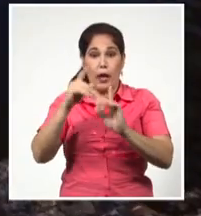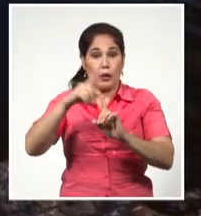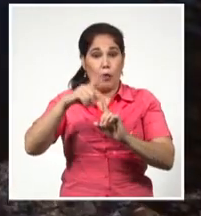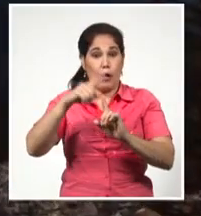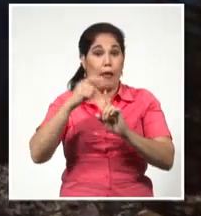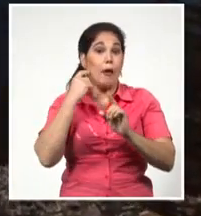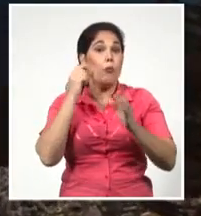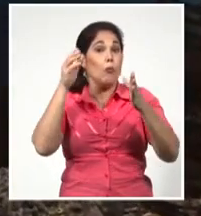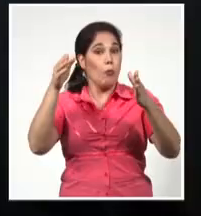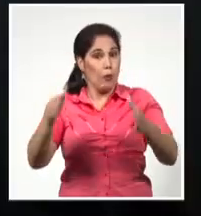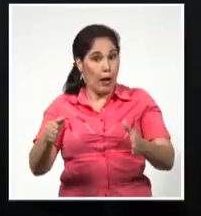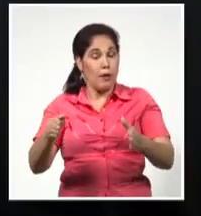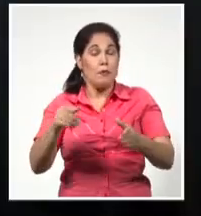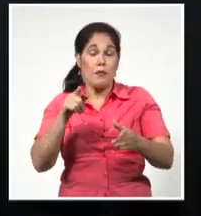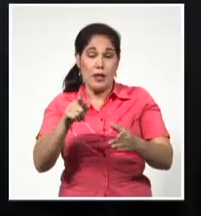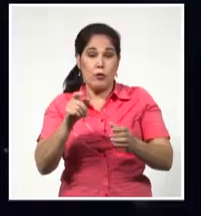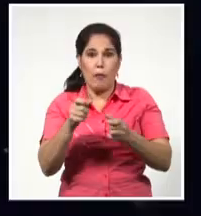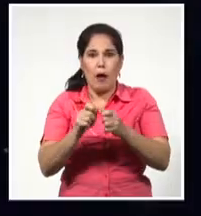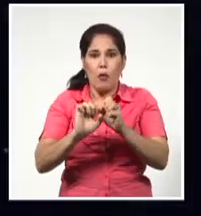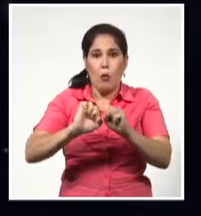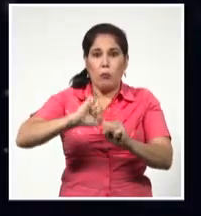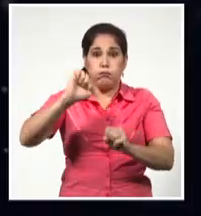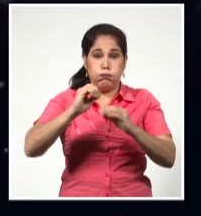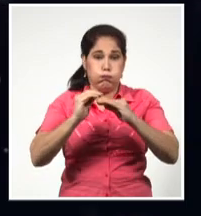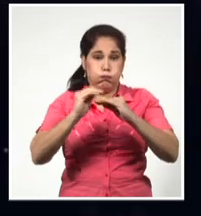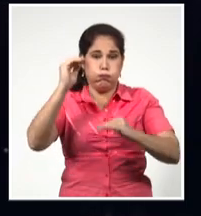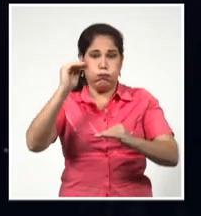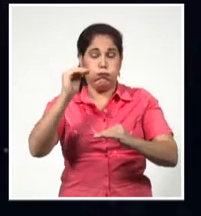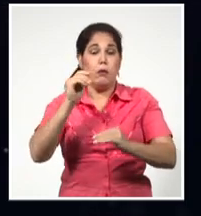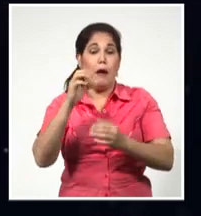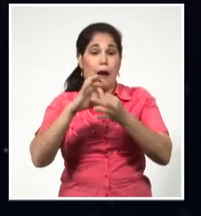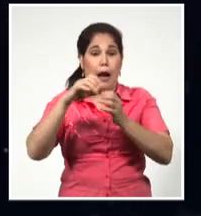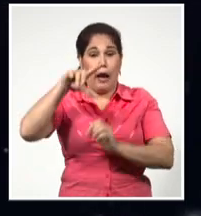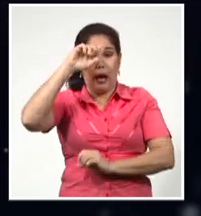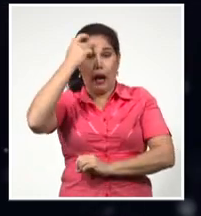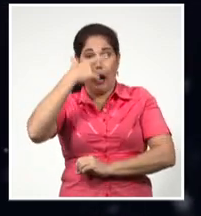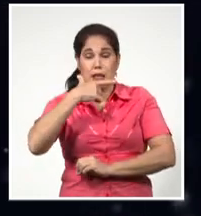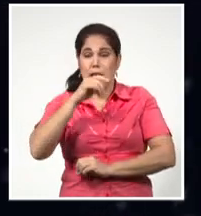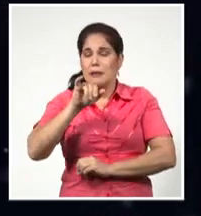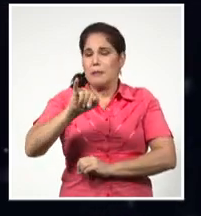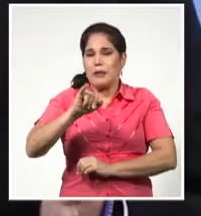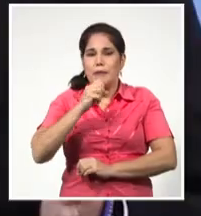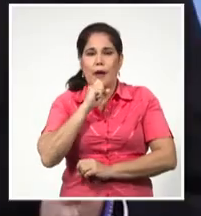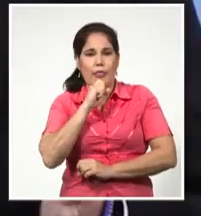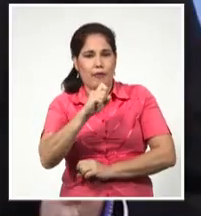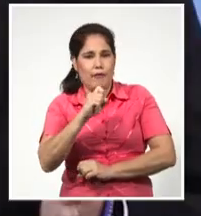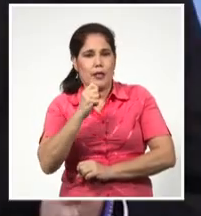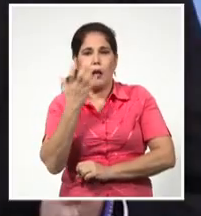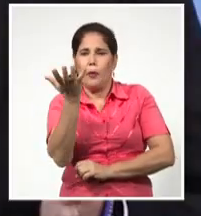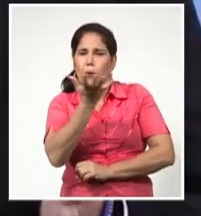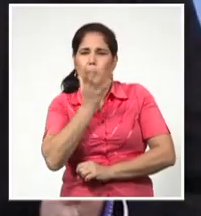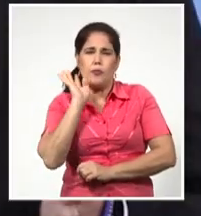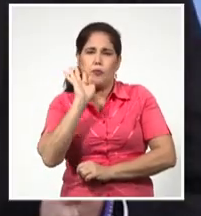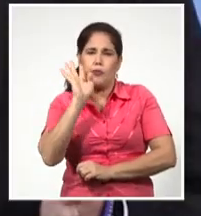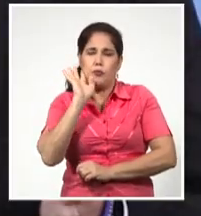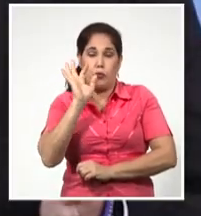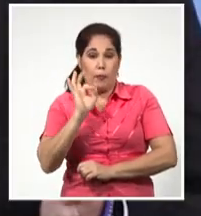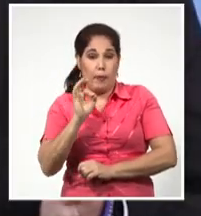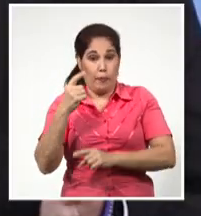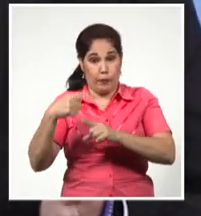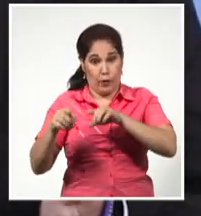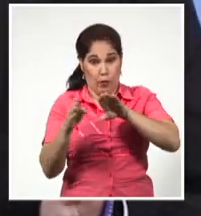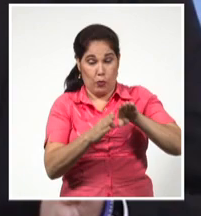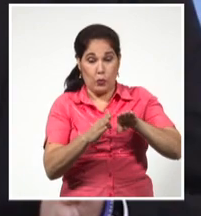al año, aumento considerable de uno de los gases de efecto invernadero más poderosos. También en el caso de Brasil,